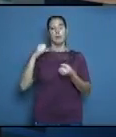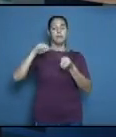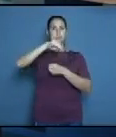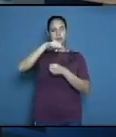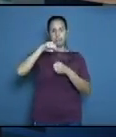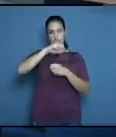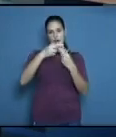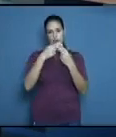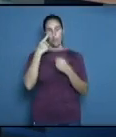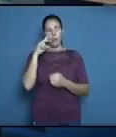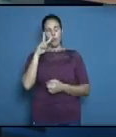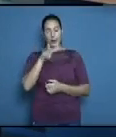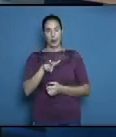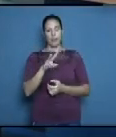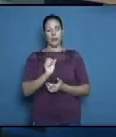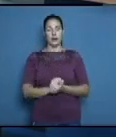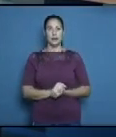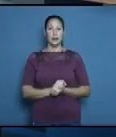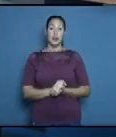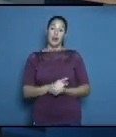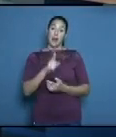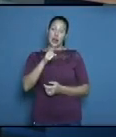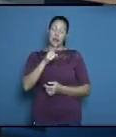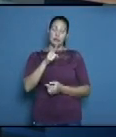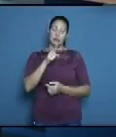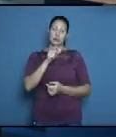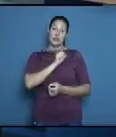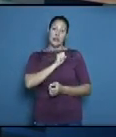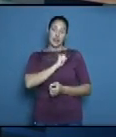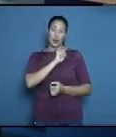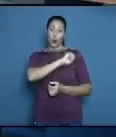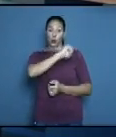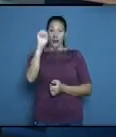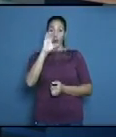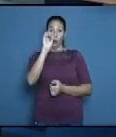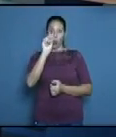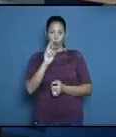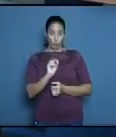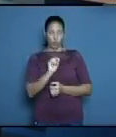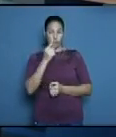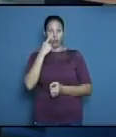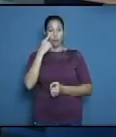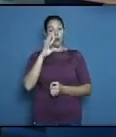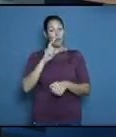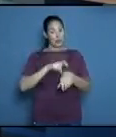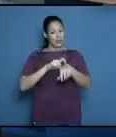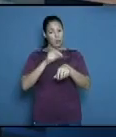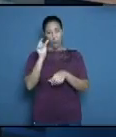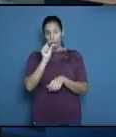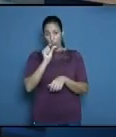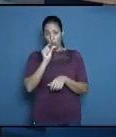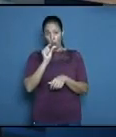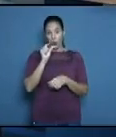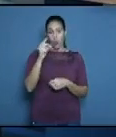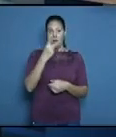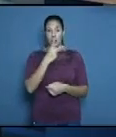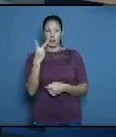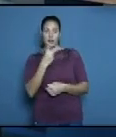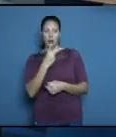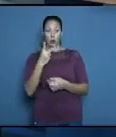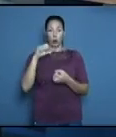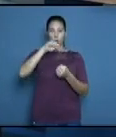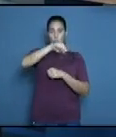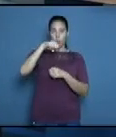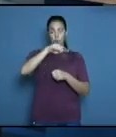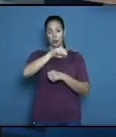también se estará buscando la medalla de oro en la madrugada muy poco tiempo entre la pelea de Andy Cruz